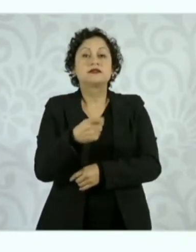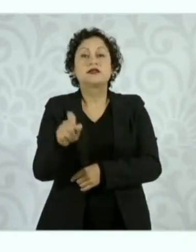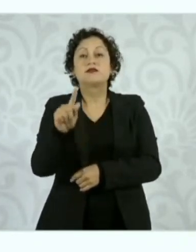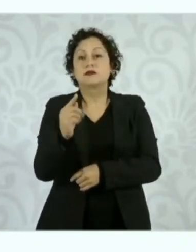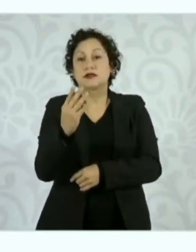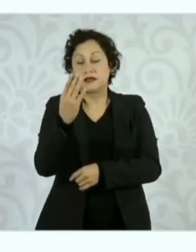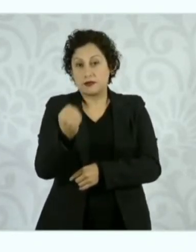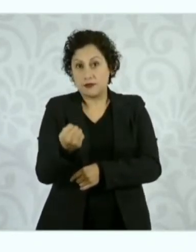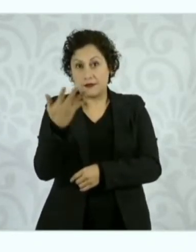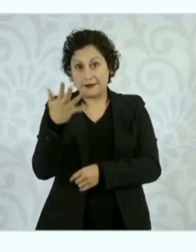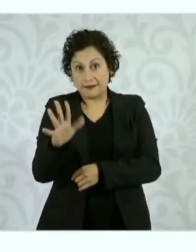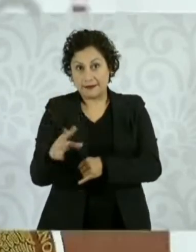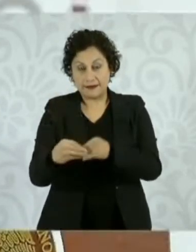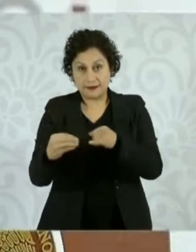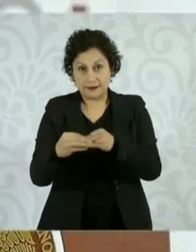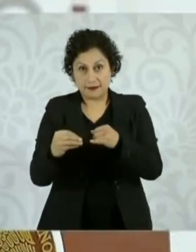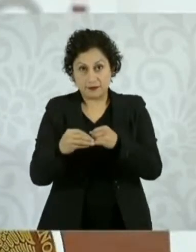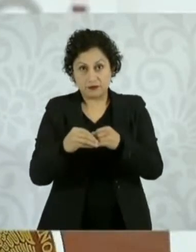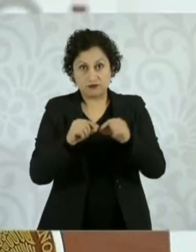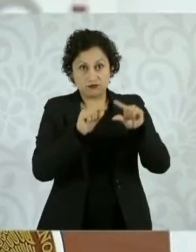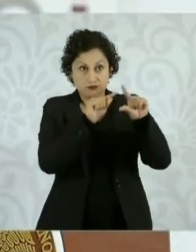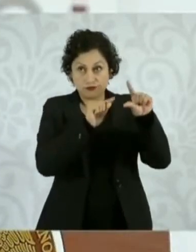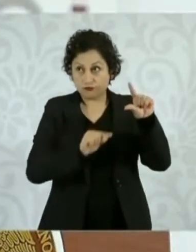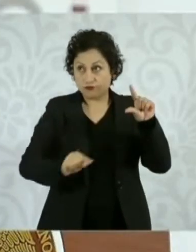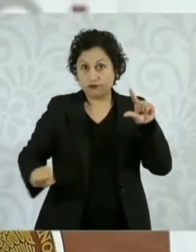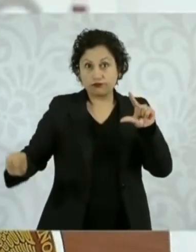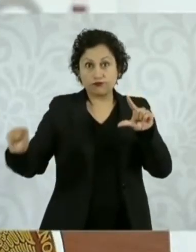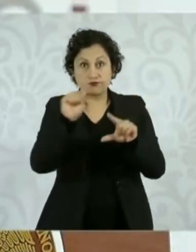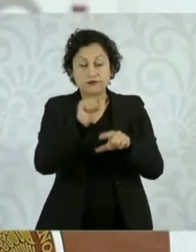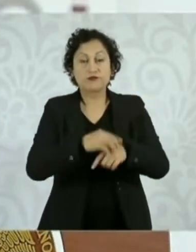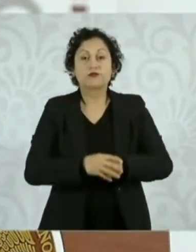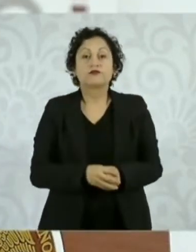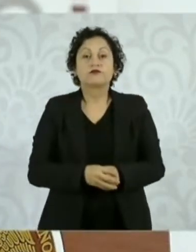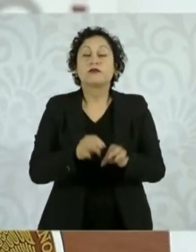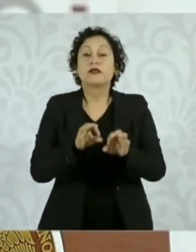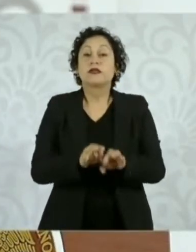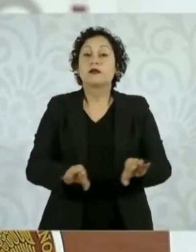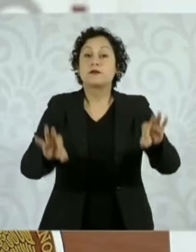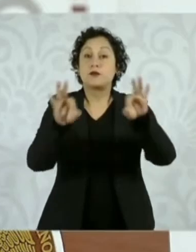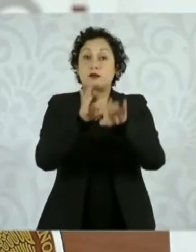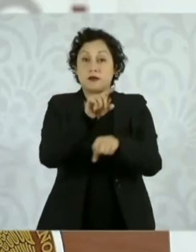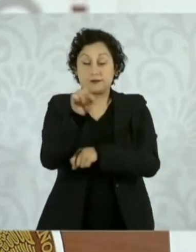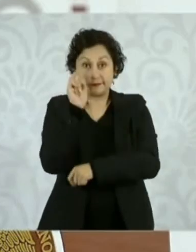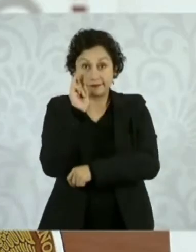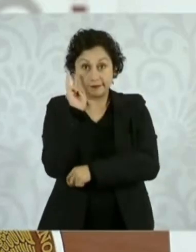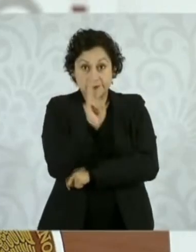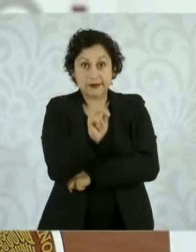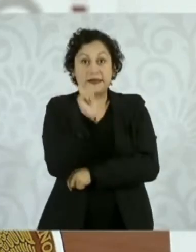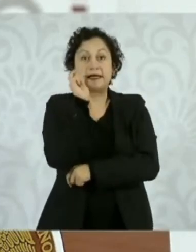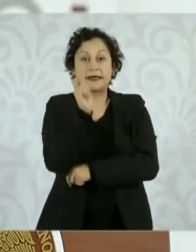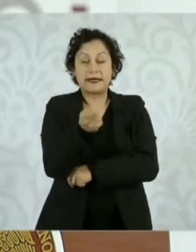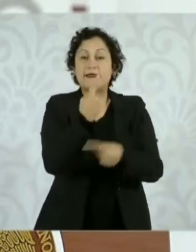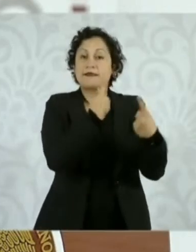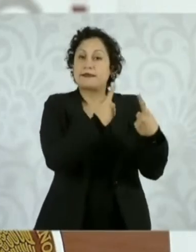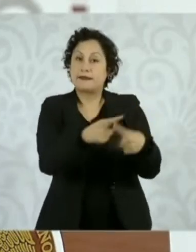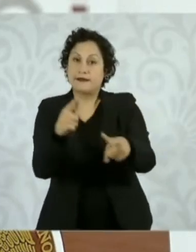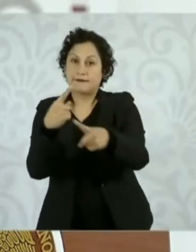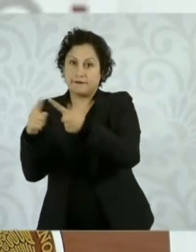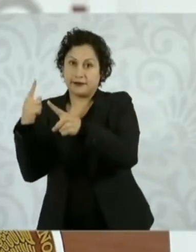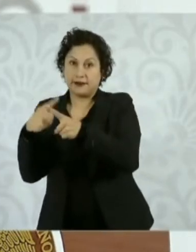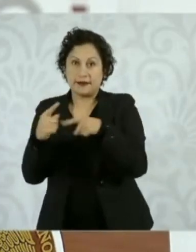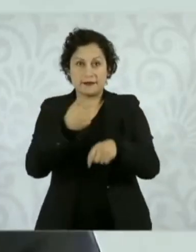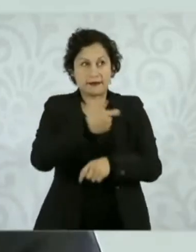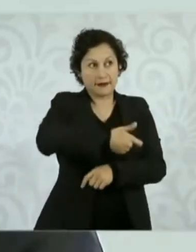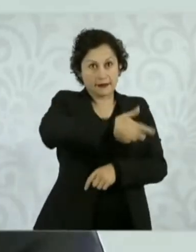con diez centavos. Es importante señalar que existe una diferencia entre las canastas más altas